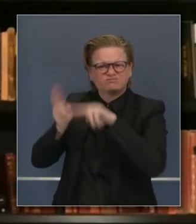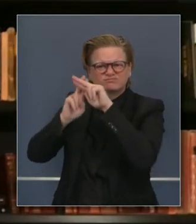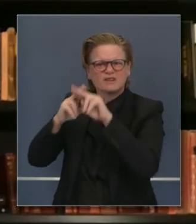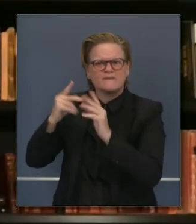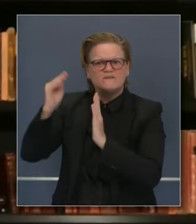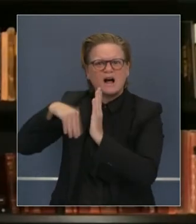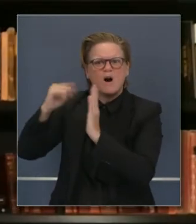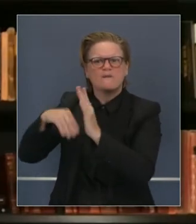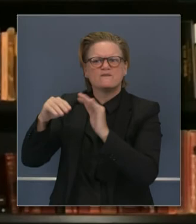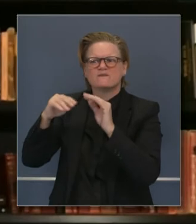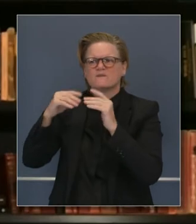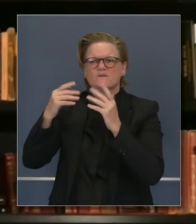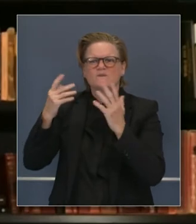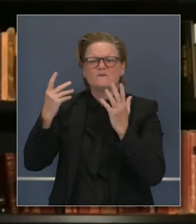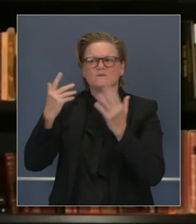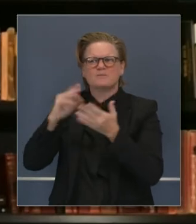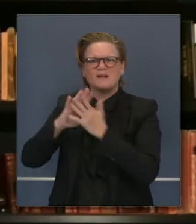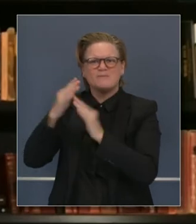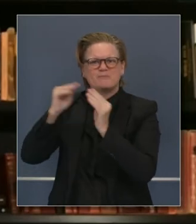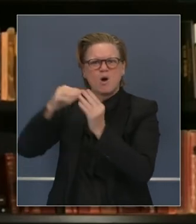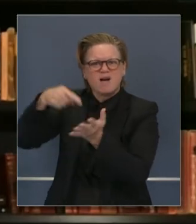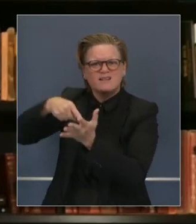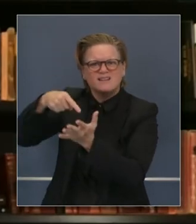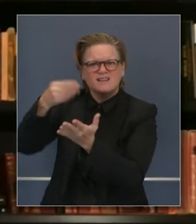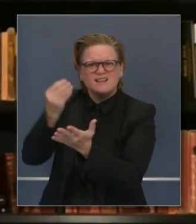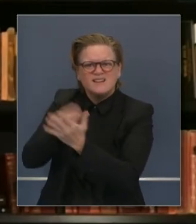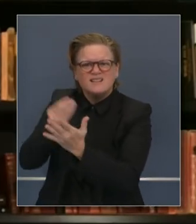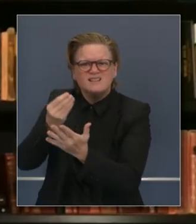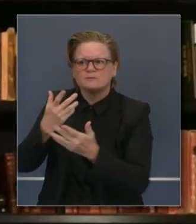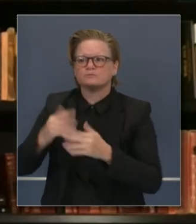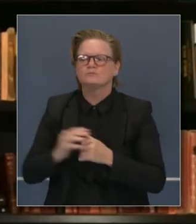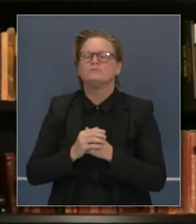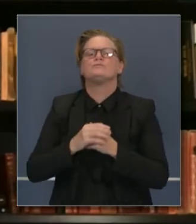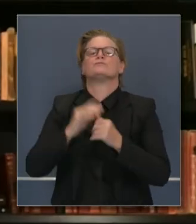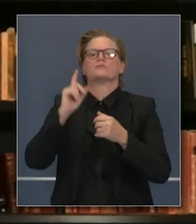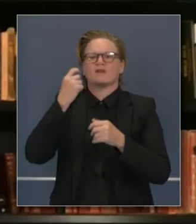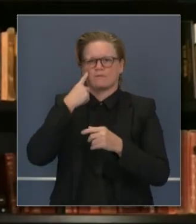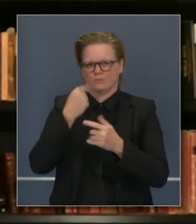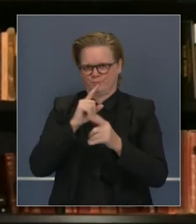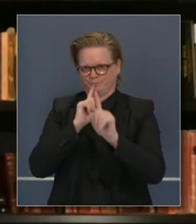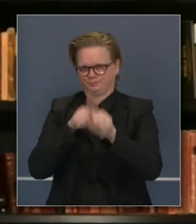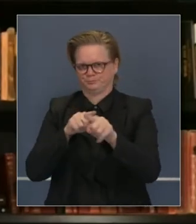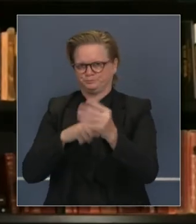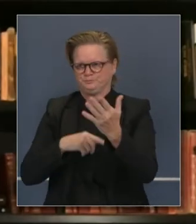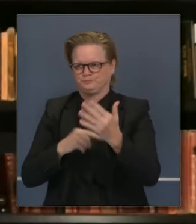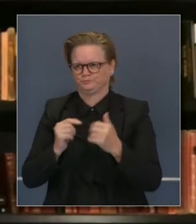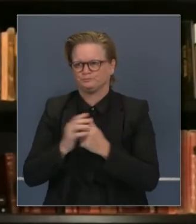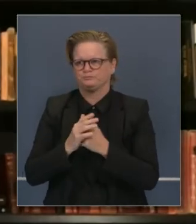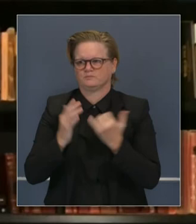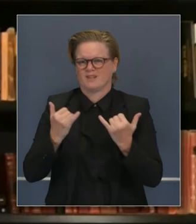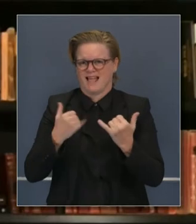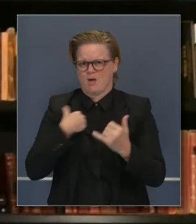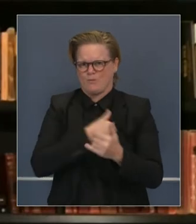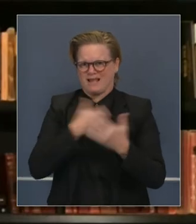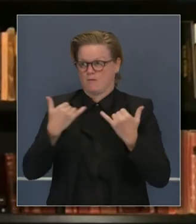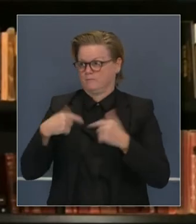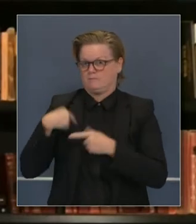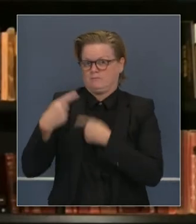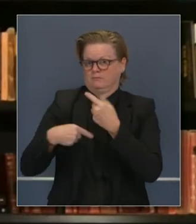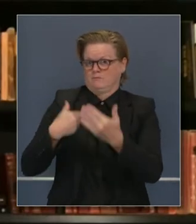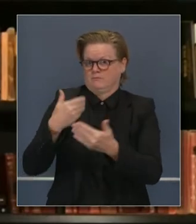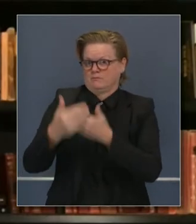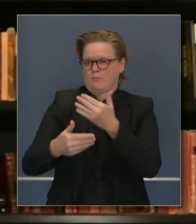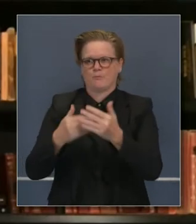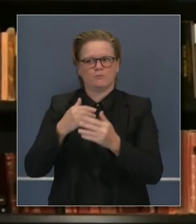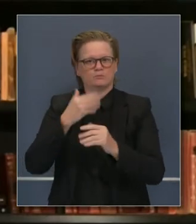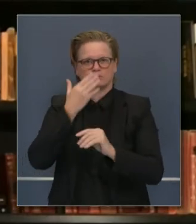nuevamente, que tengan algún tipo de alivio? Hemos logrado mucho progreso en EDD. Implementamos un nuevo sistema, como recuerda usted,